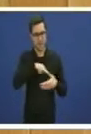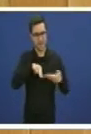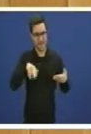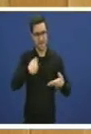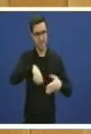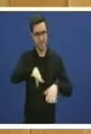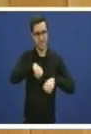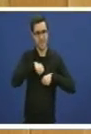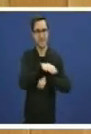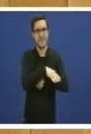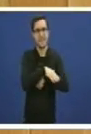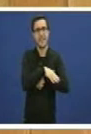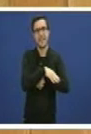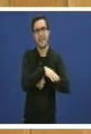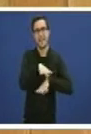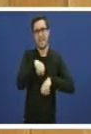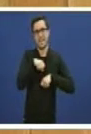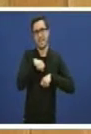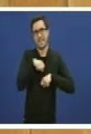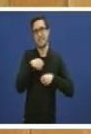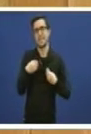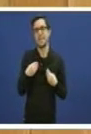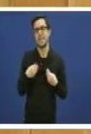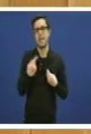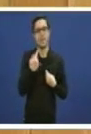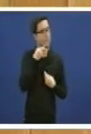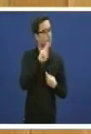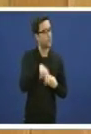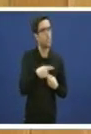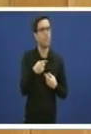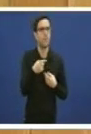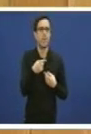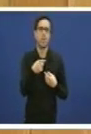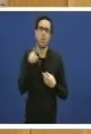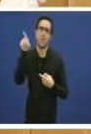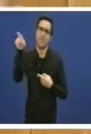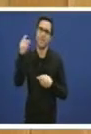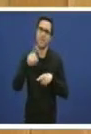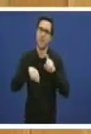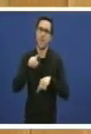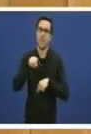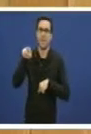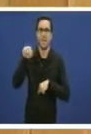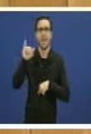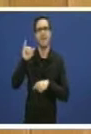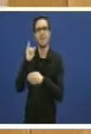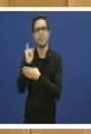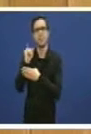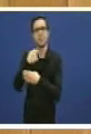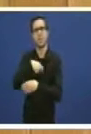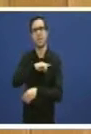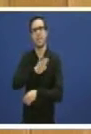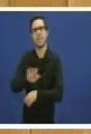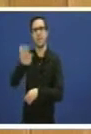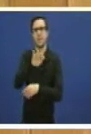os criterios para o reconhecemento destas persoas polo INS pola Seguridade Social Invito a, señora a que lea con atención as